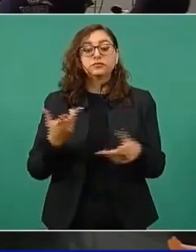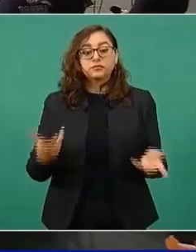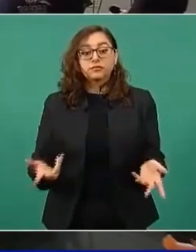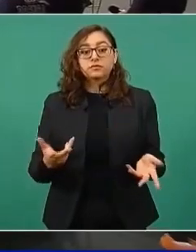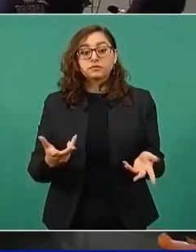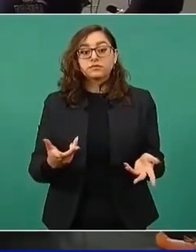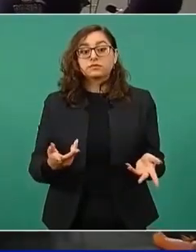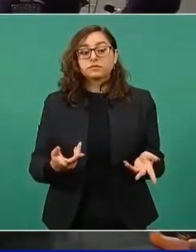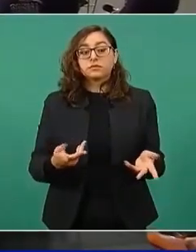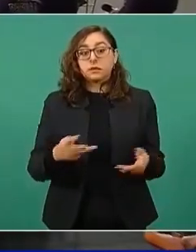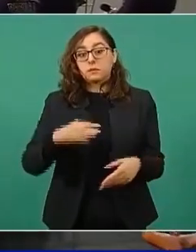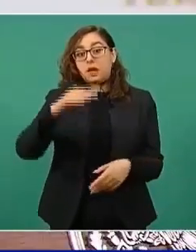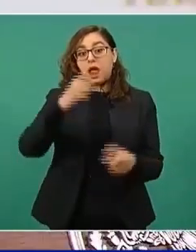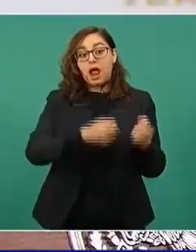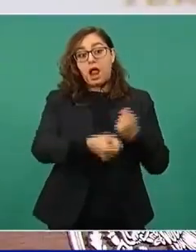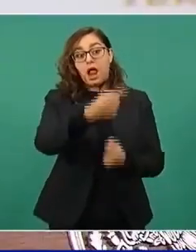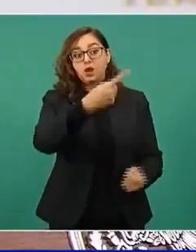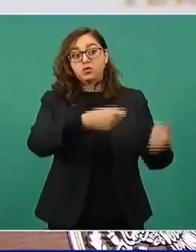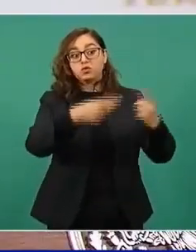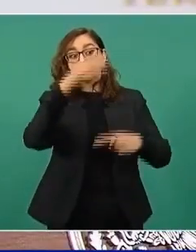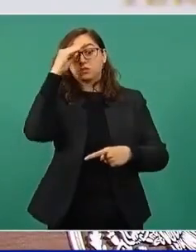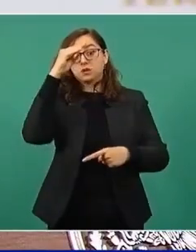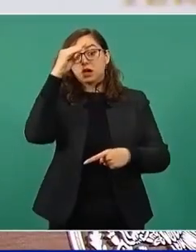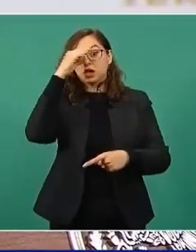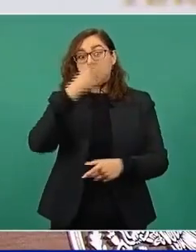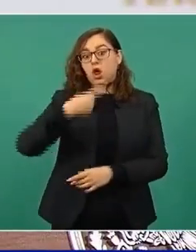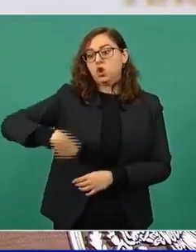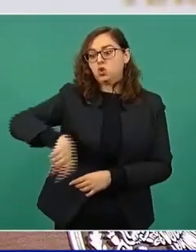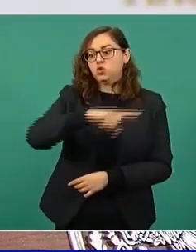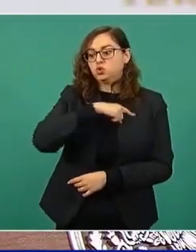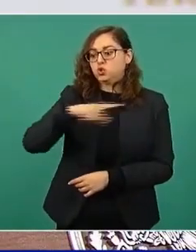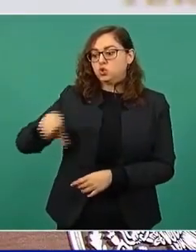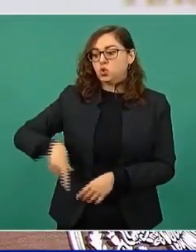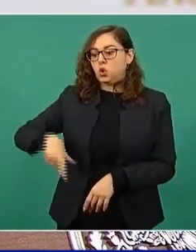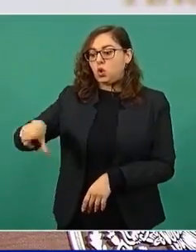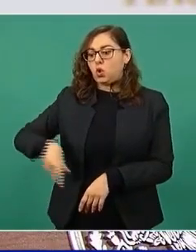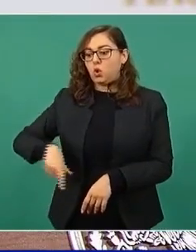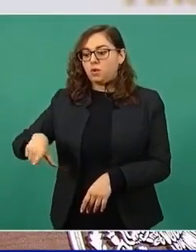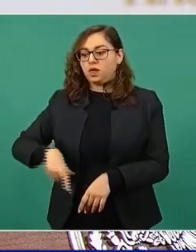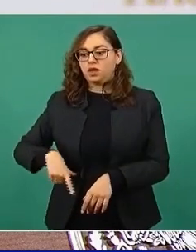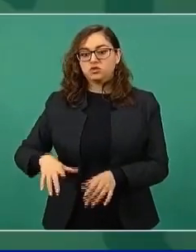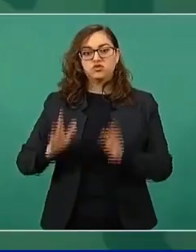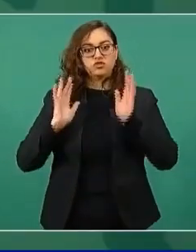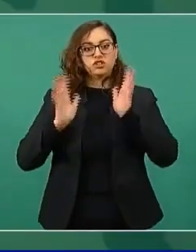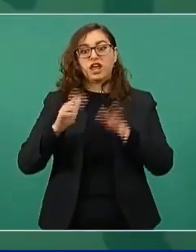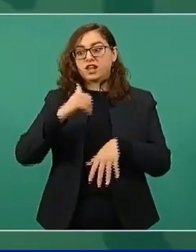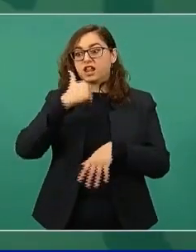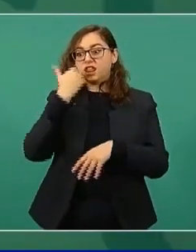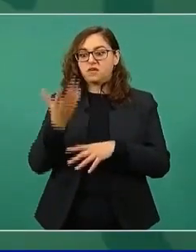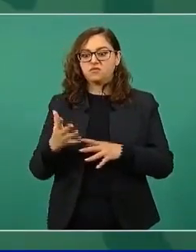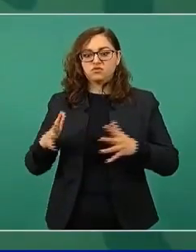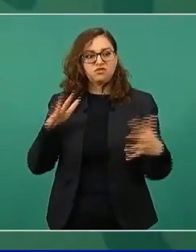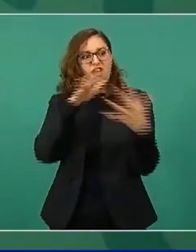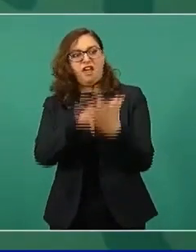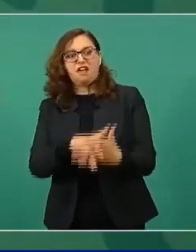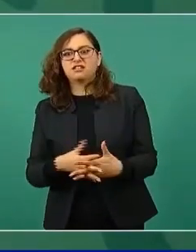golpe de Estado, hasta también por eso tenemos que estar alegres, porque ya si la Corte resolvió